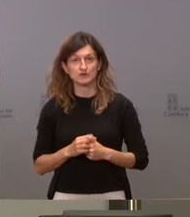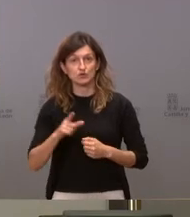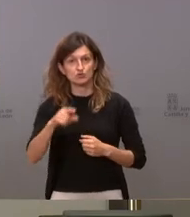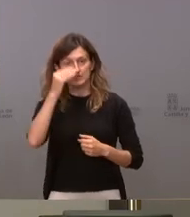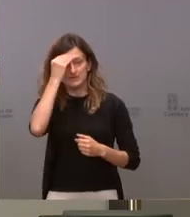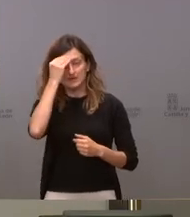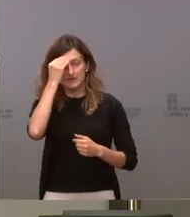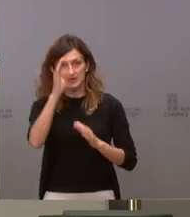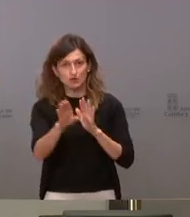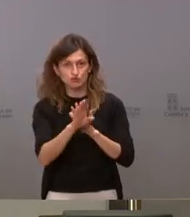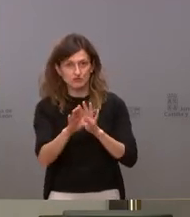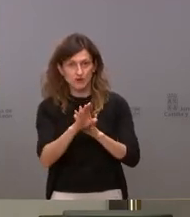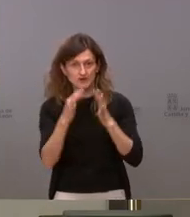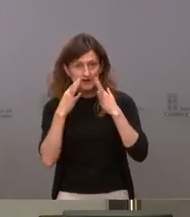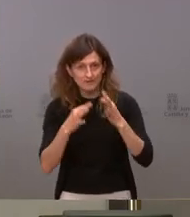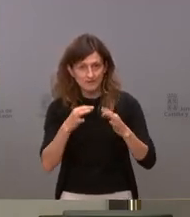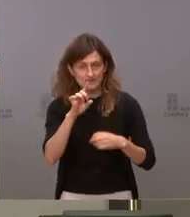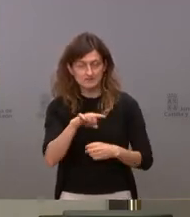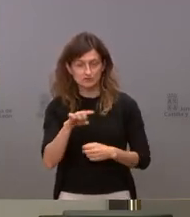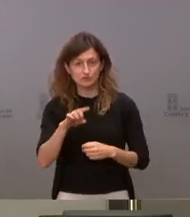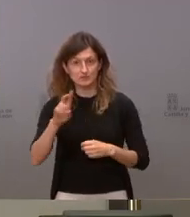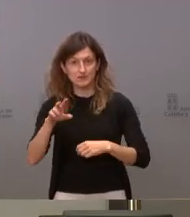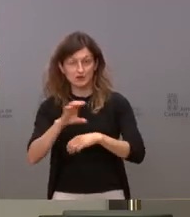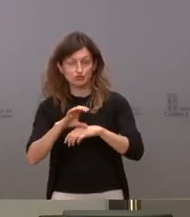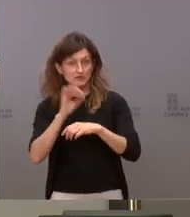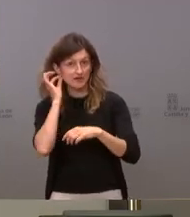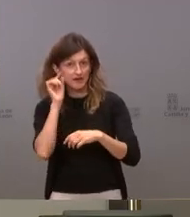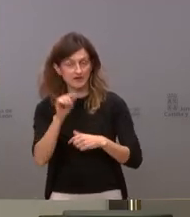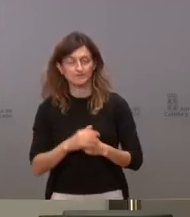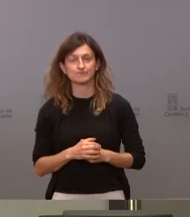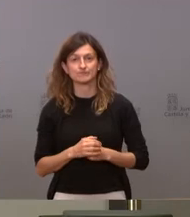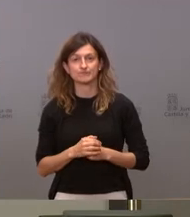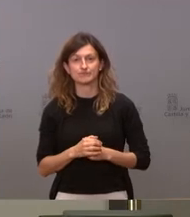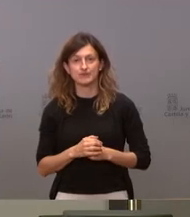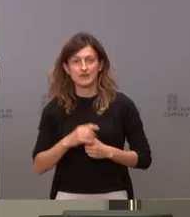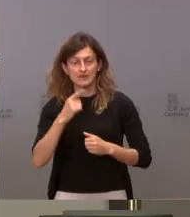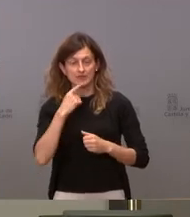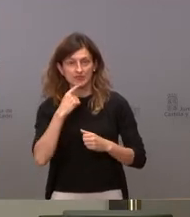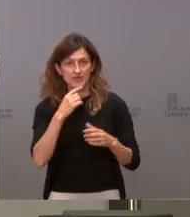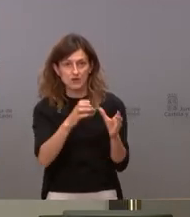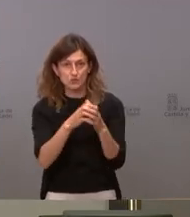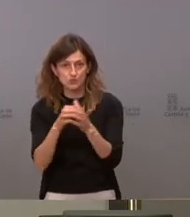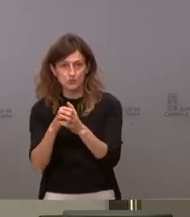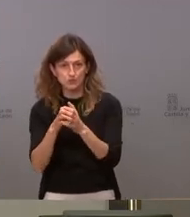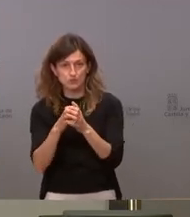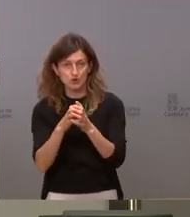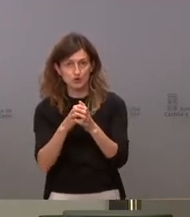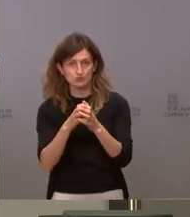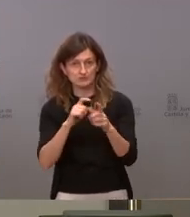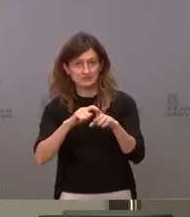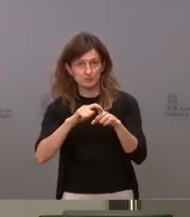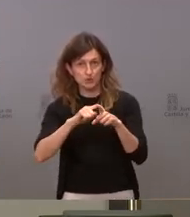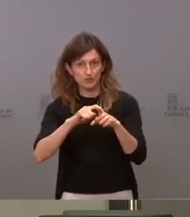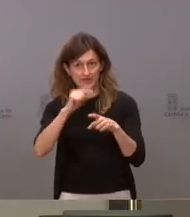garantizada esa continuidad. Y luego una pregunta a la consejera de Sanidad ha hablado de los brotes de la cepa delta